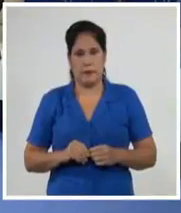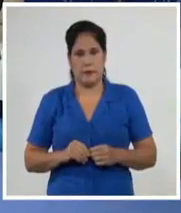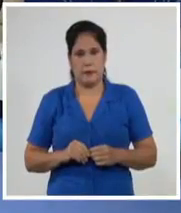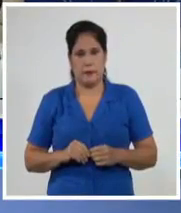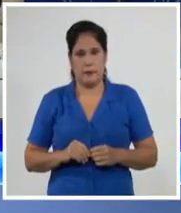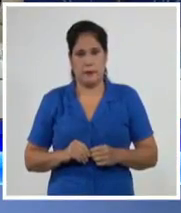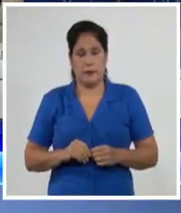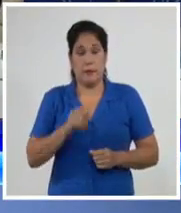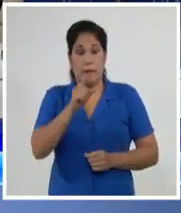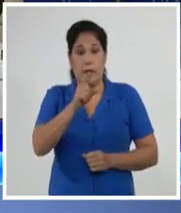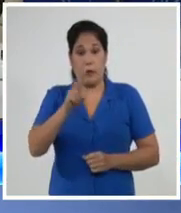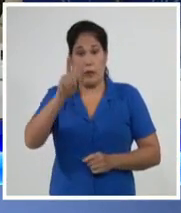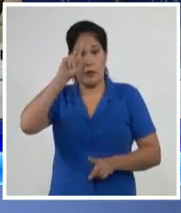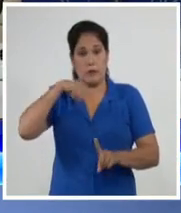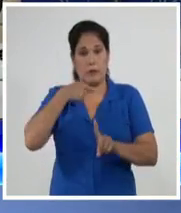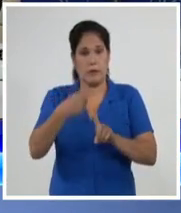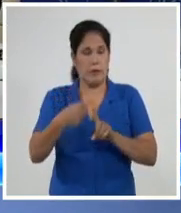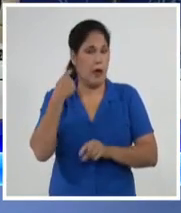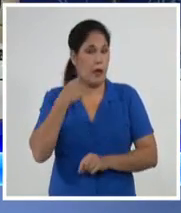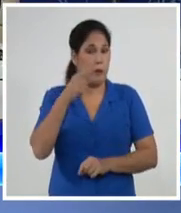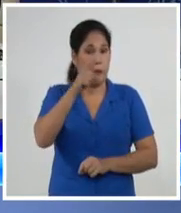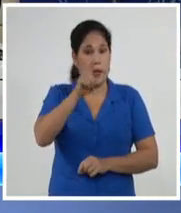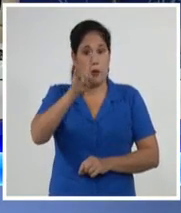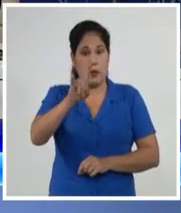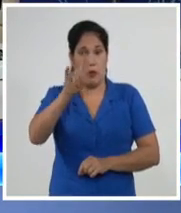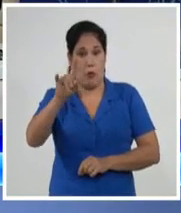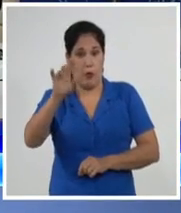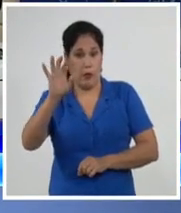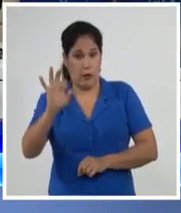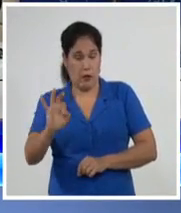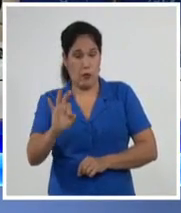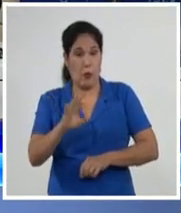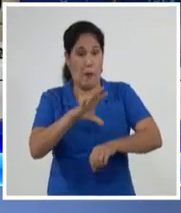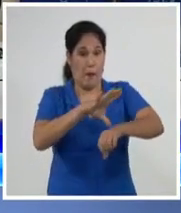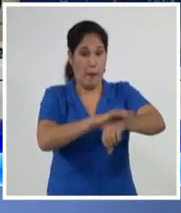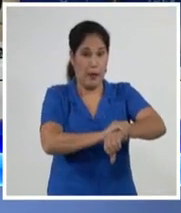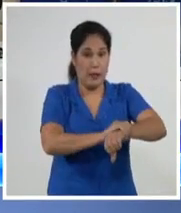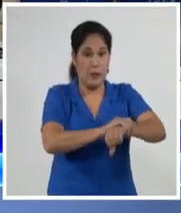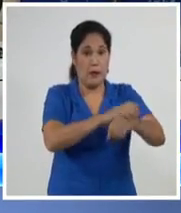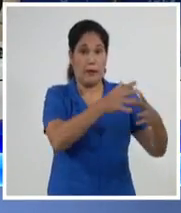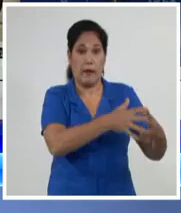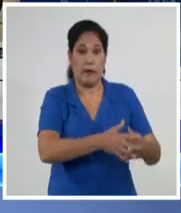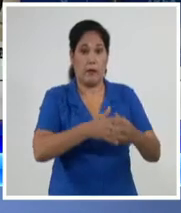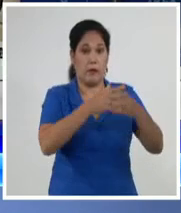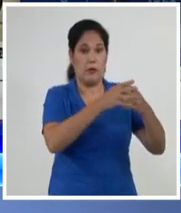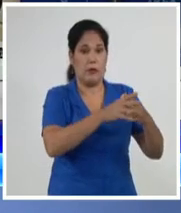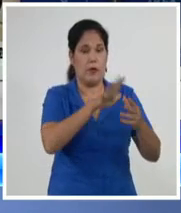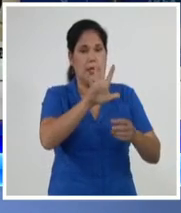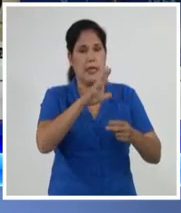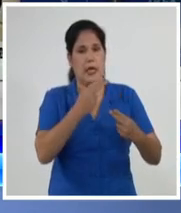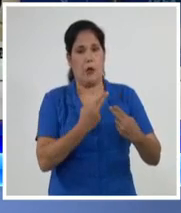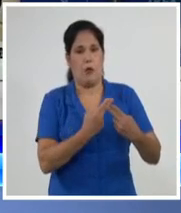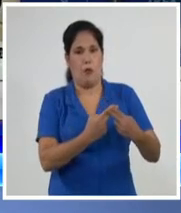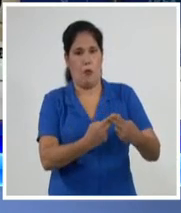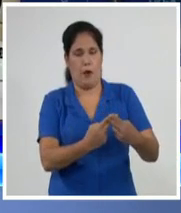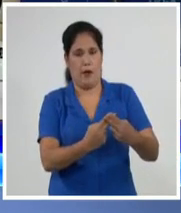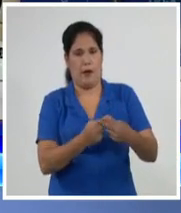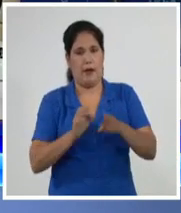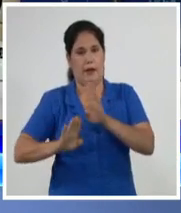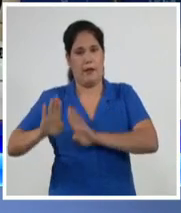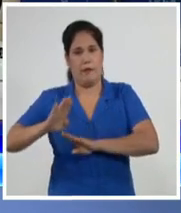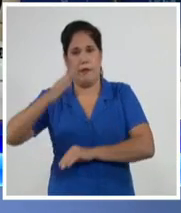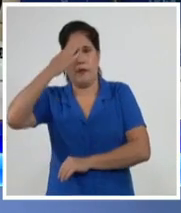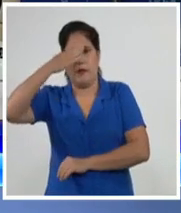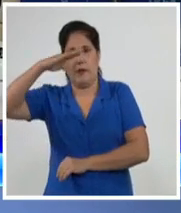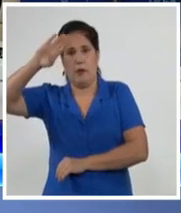El 12 de septiembre de 1998 fueron detenidos en Estados Unidos los cinco antiterroristas cubanos Gerardo